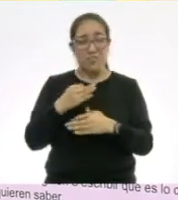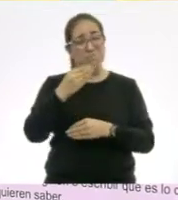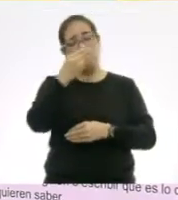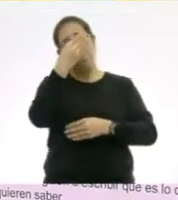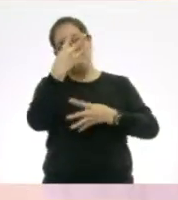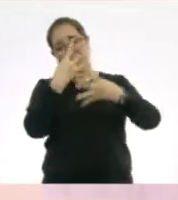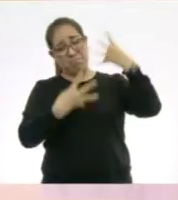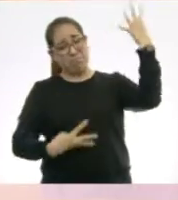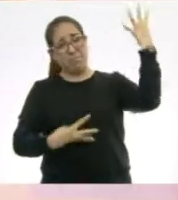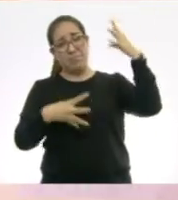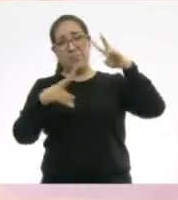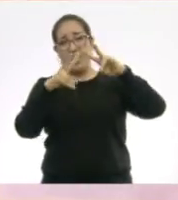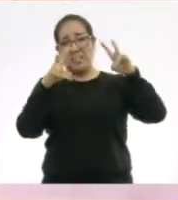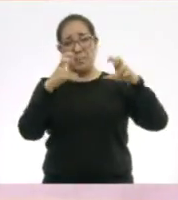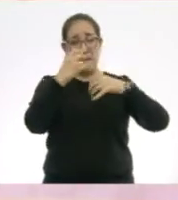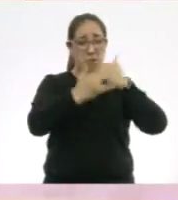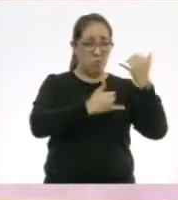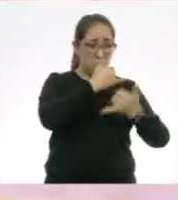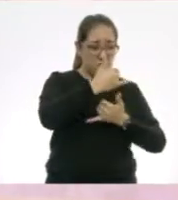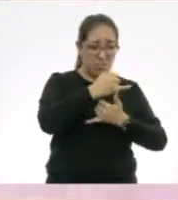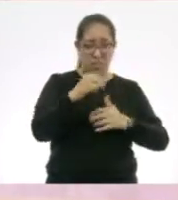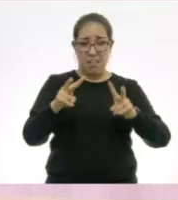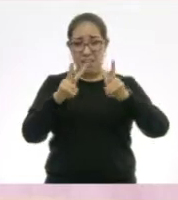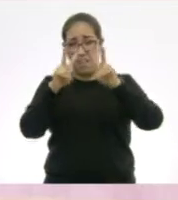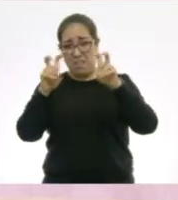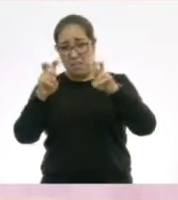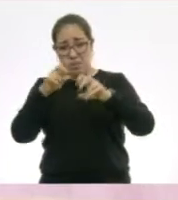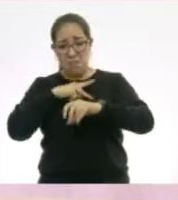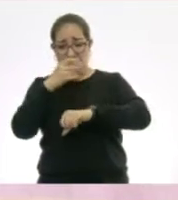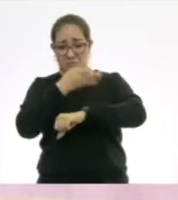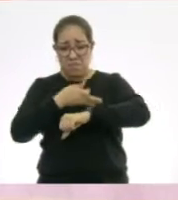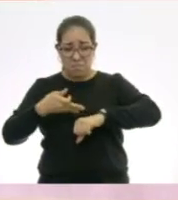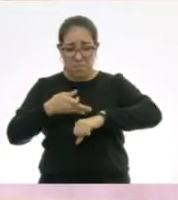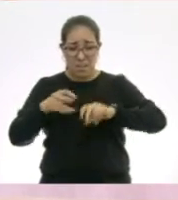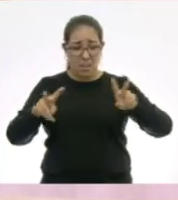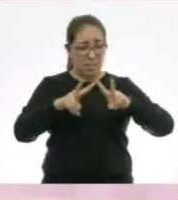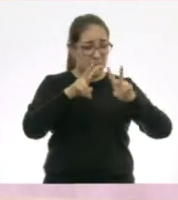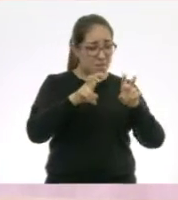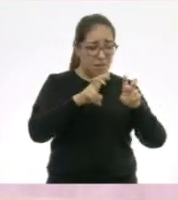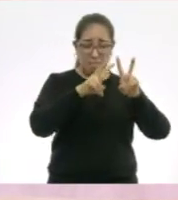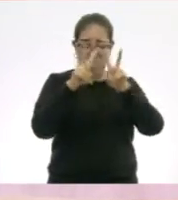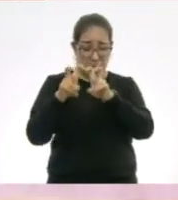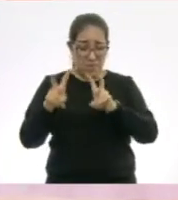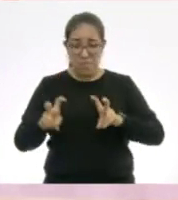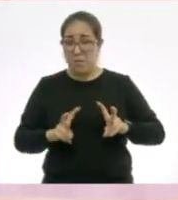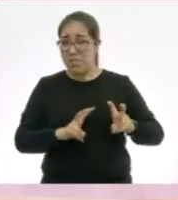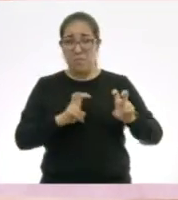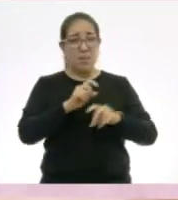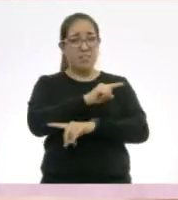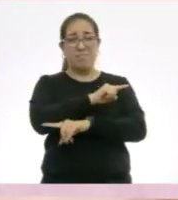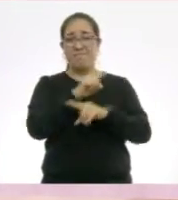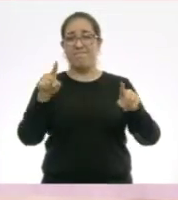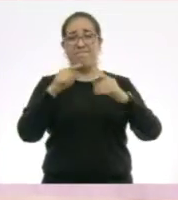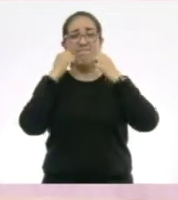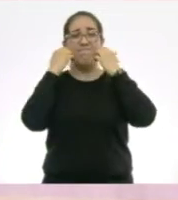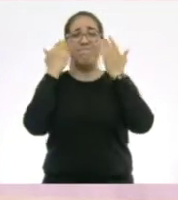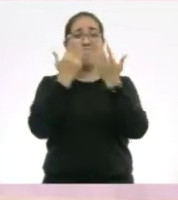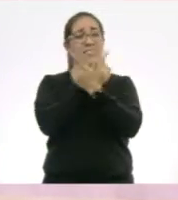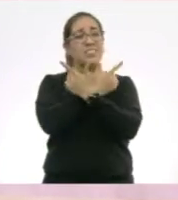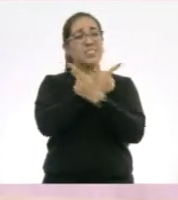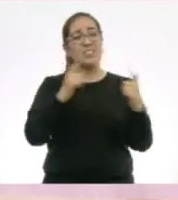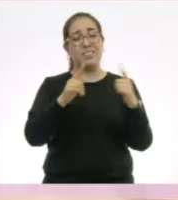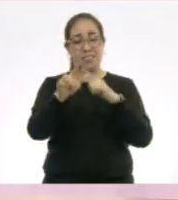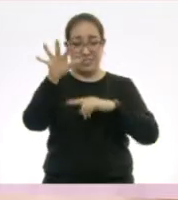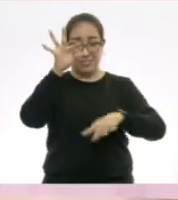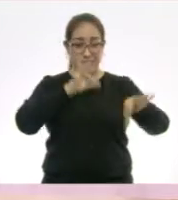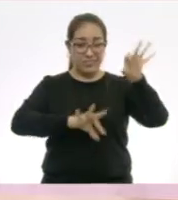quieras hablar. Quiero hablar de los juguetes, quiero hablar de mi familia, del tema que tú quieras. Te vamos a dar la libertad de